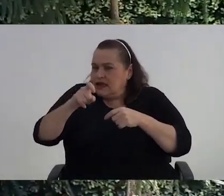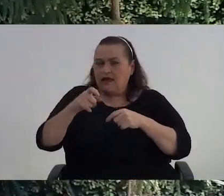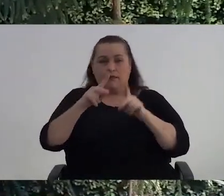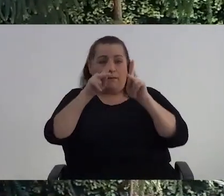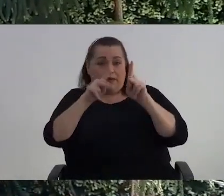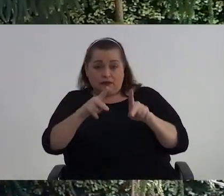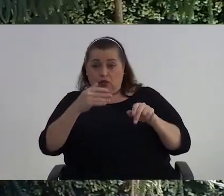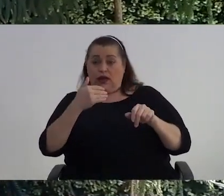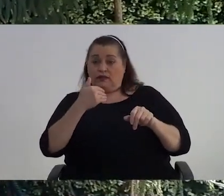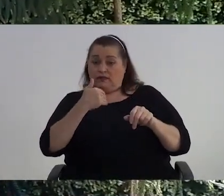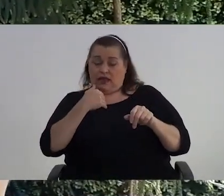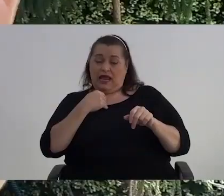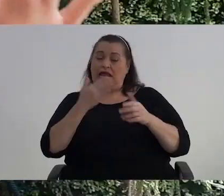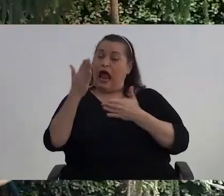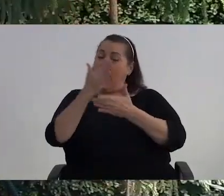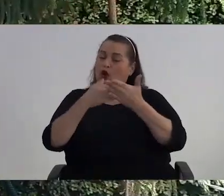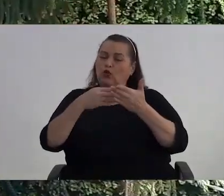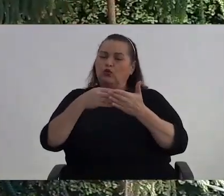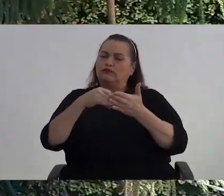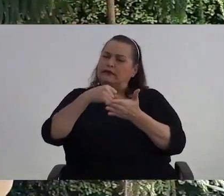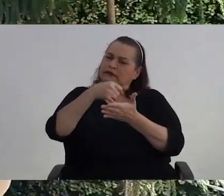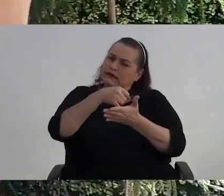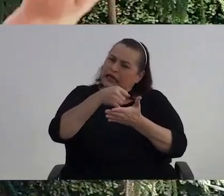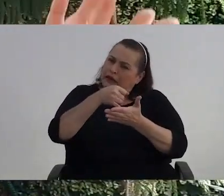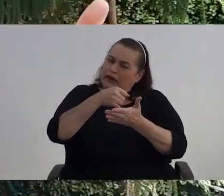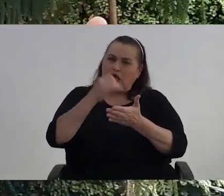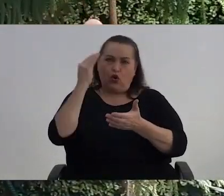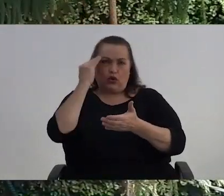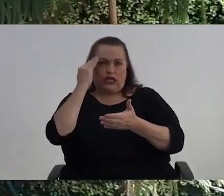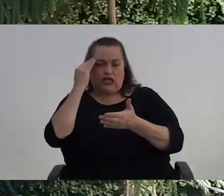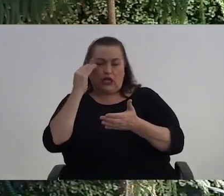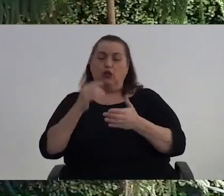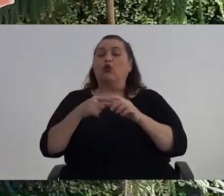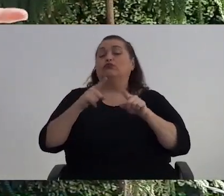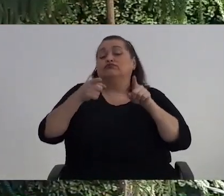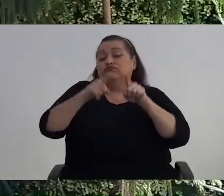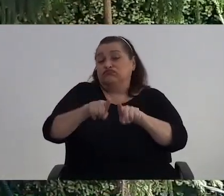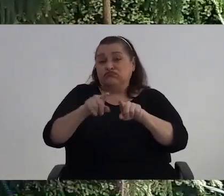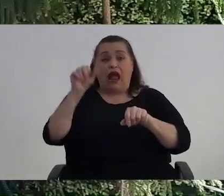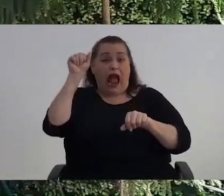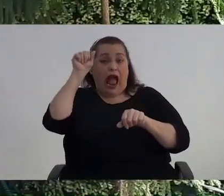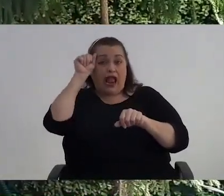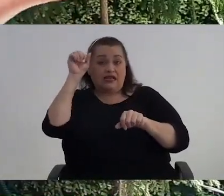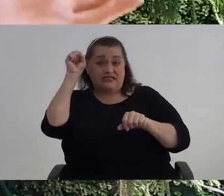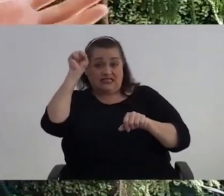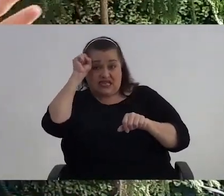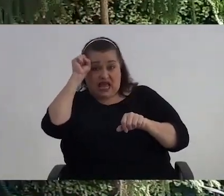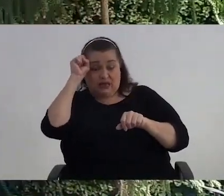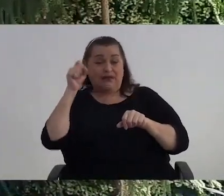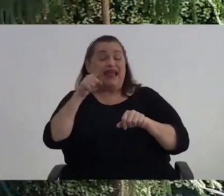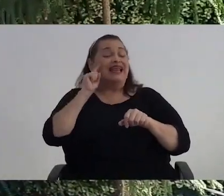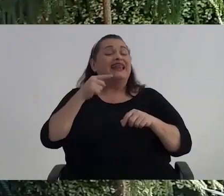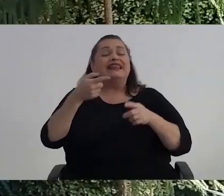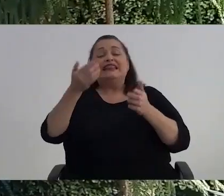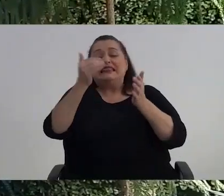Ya tiene algún Deterioro cognitivo Producto de una enfermedad Como el Alzheimer En el cual el objetivo Sería ralentizar Ese deterioro cognitivo